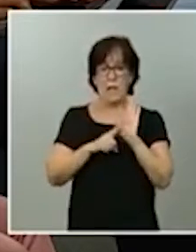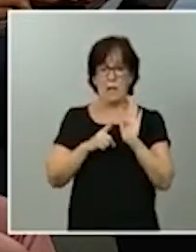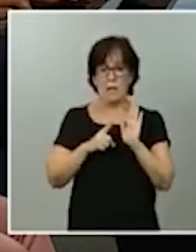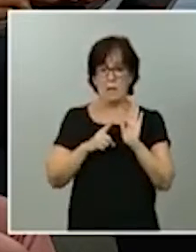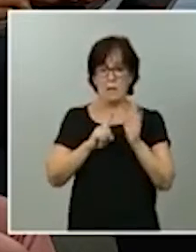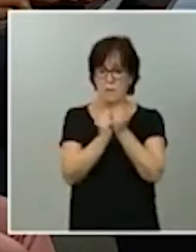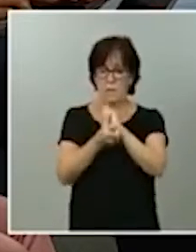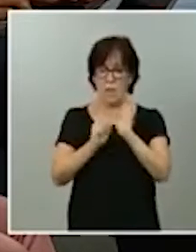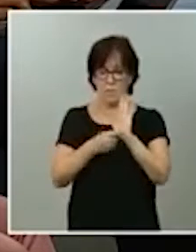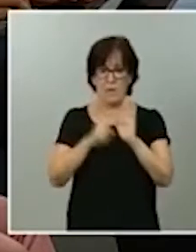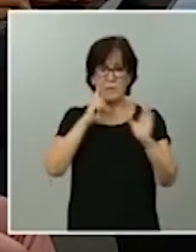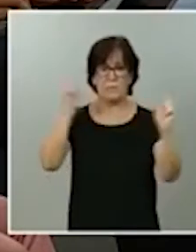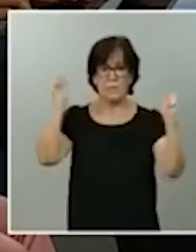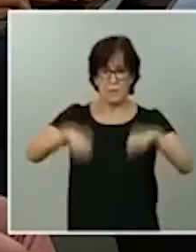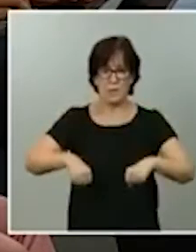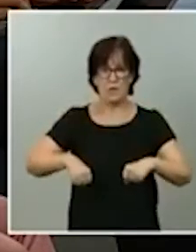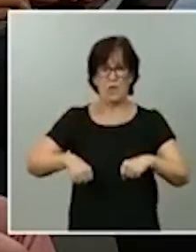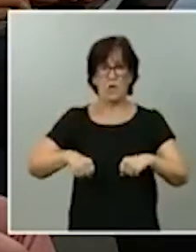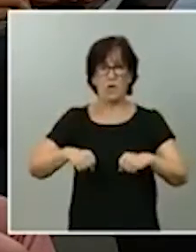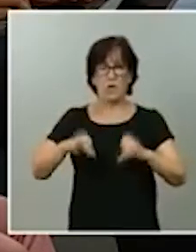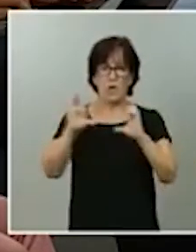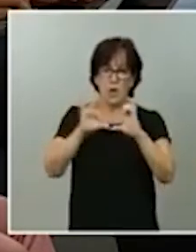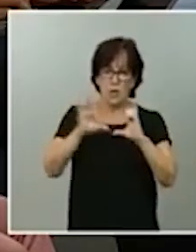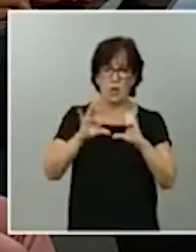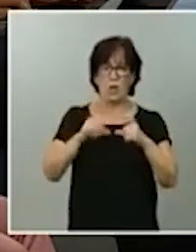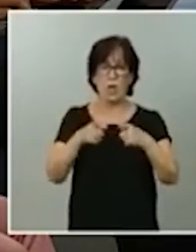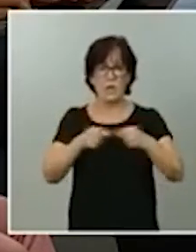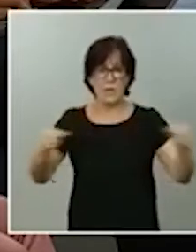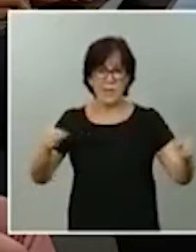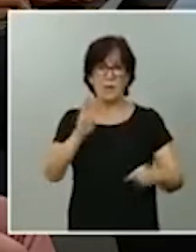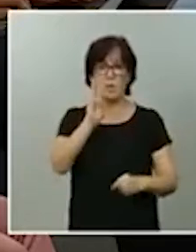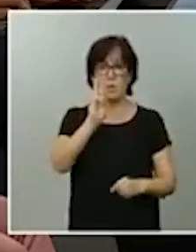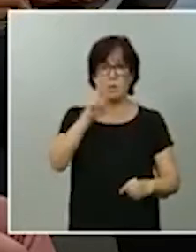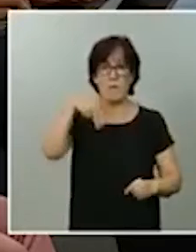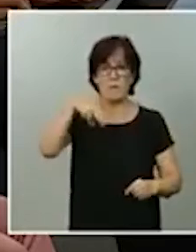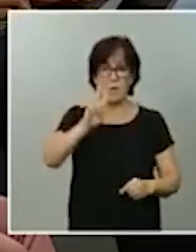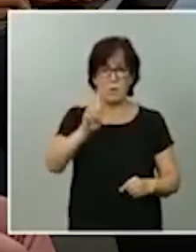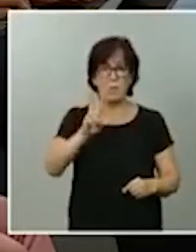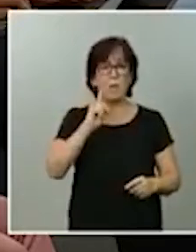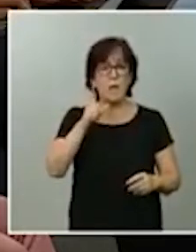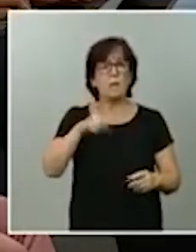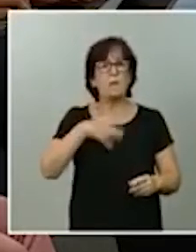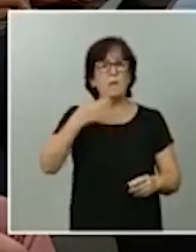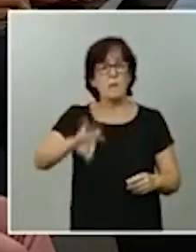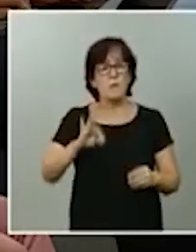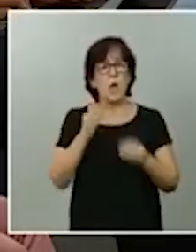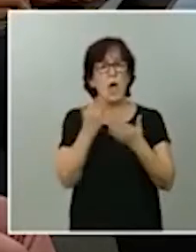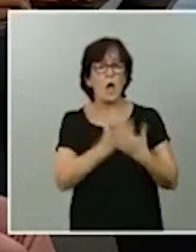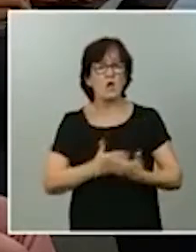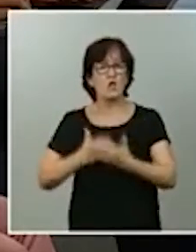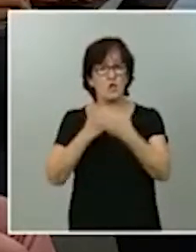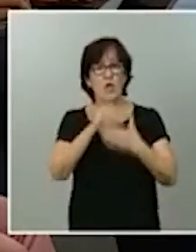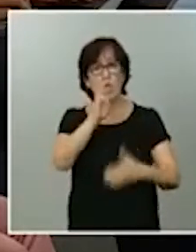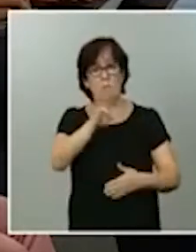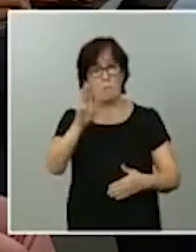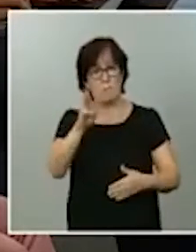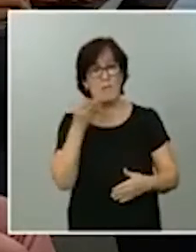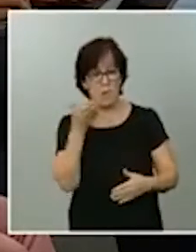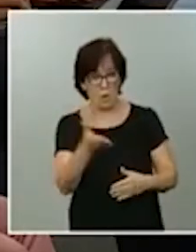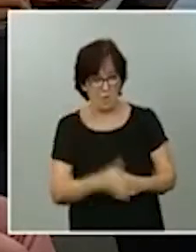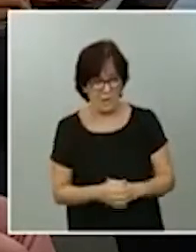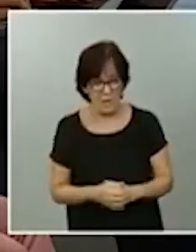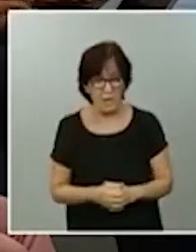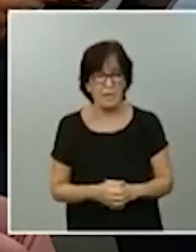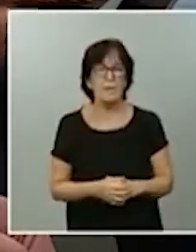firmó con Ciudadanos, con Esquerra y PNV, quería saber si está dispuesto a estudiar la hora con el PP que lo pide. Y, por último,